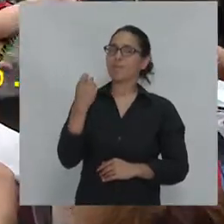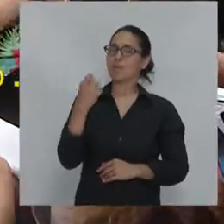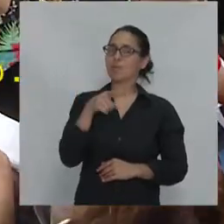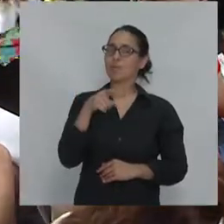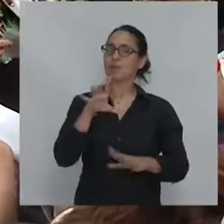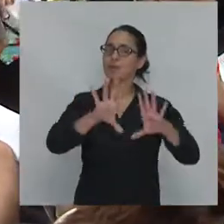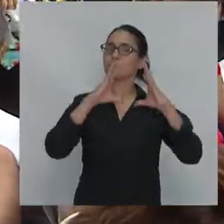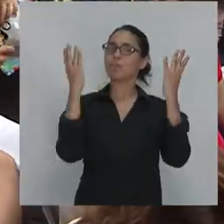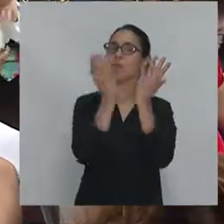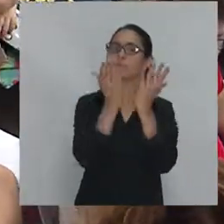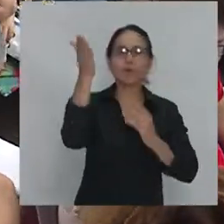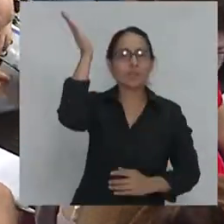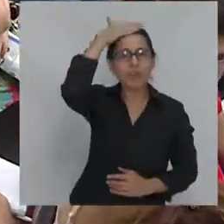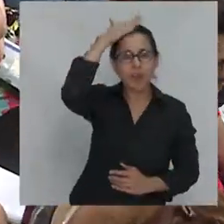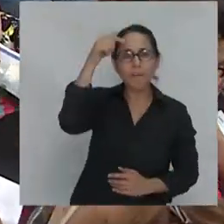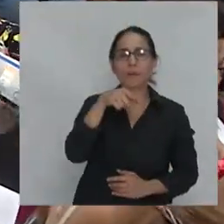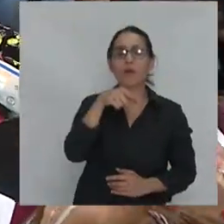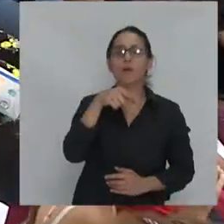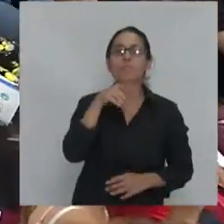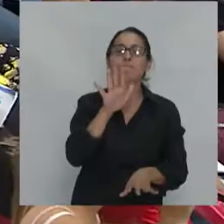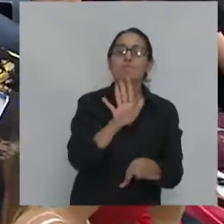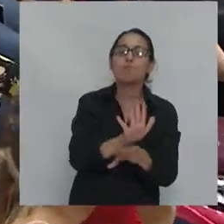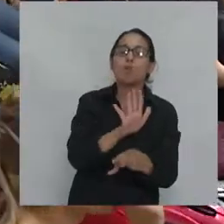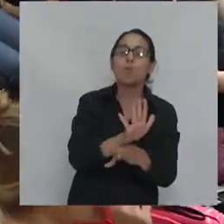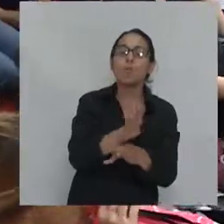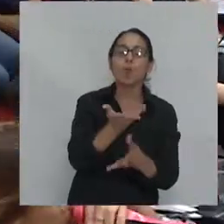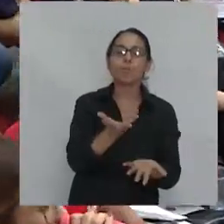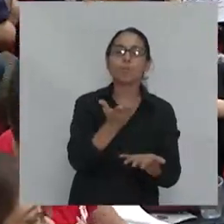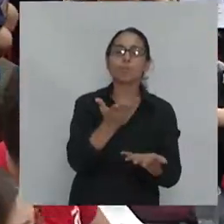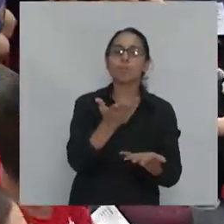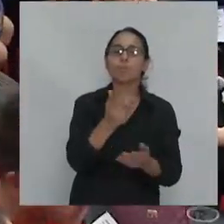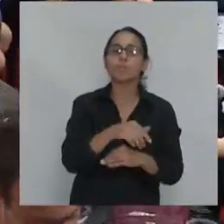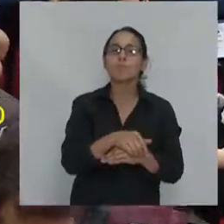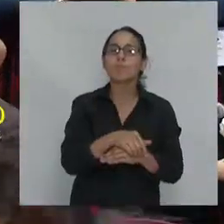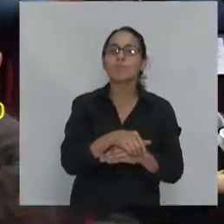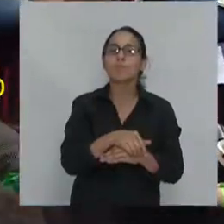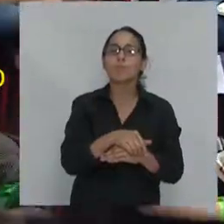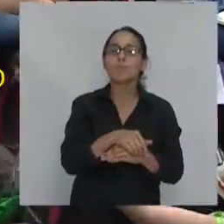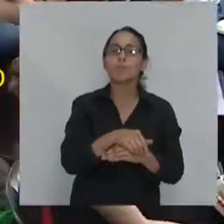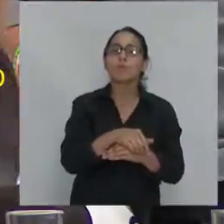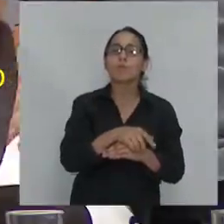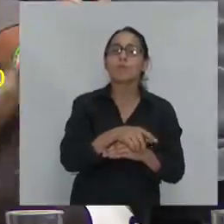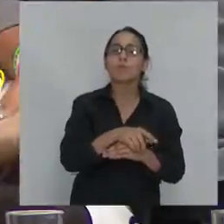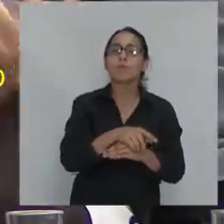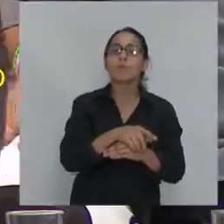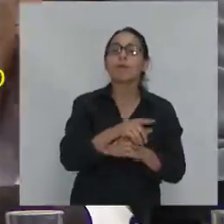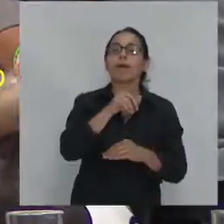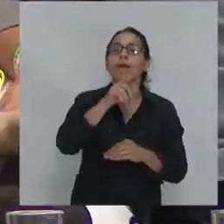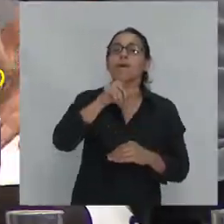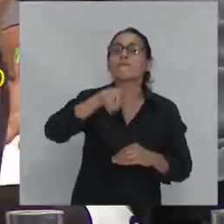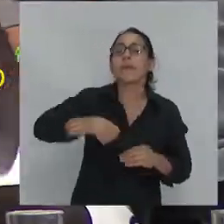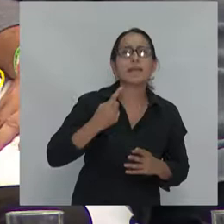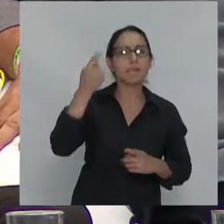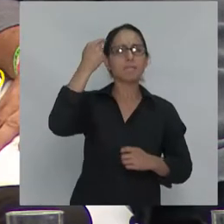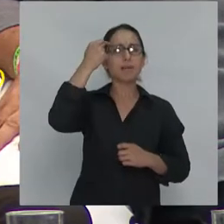representa también o sea construido por parte importante de una crítica